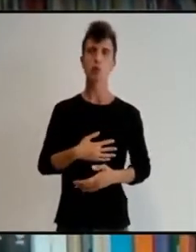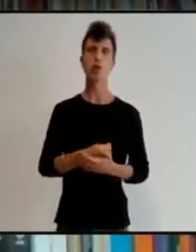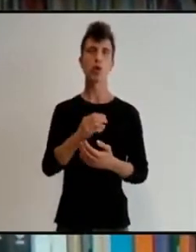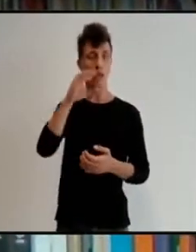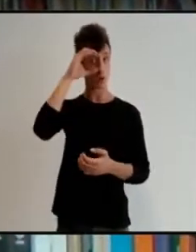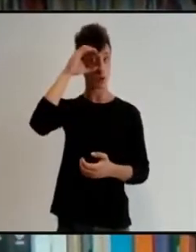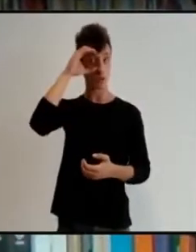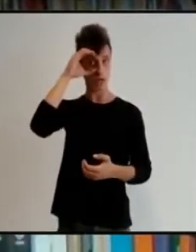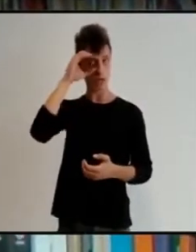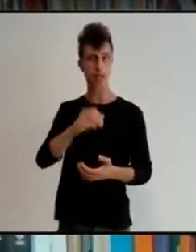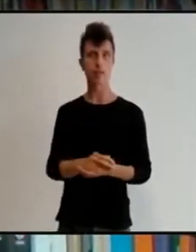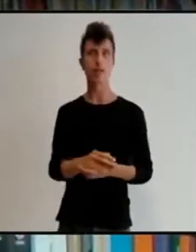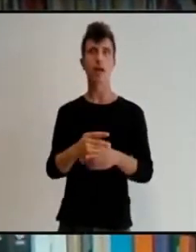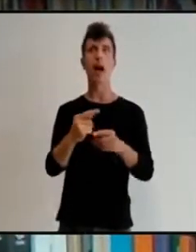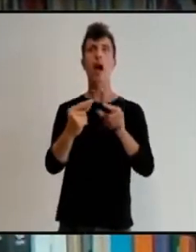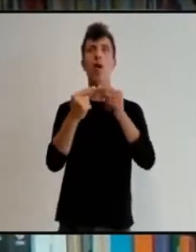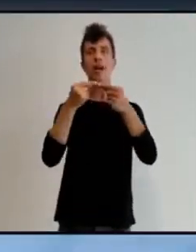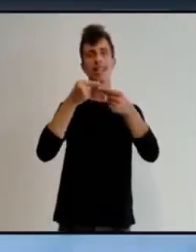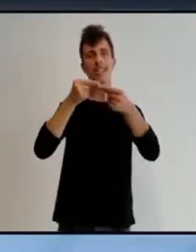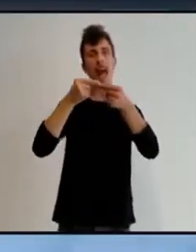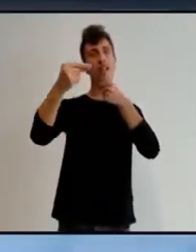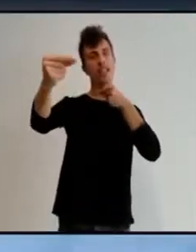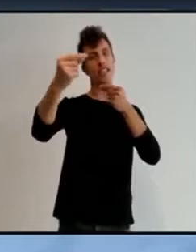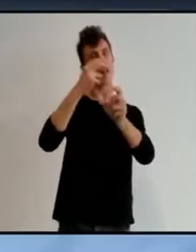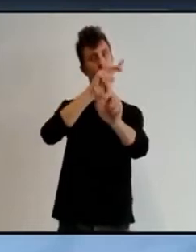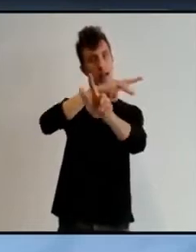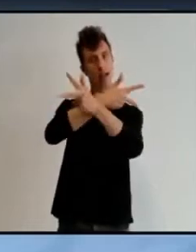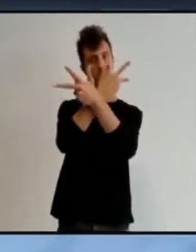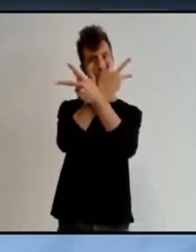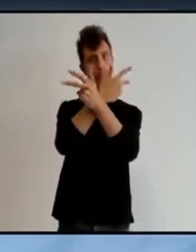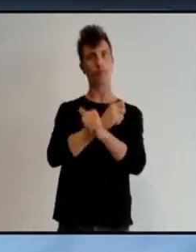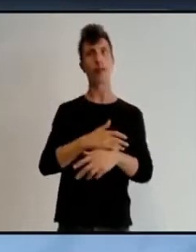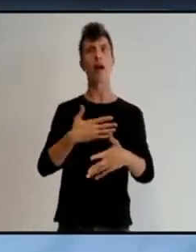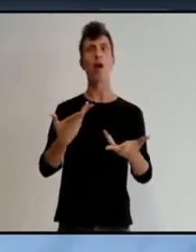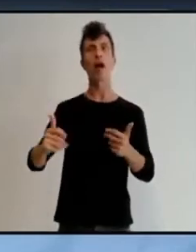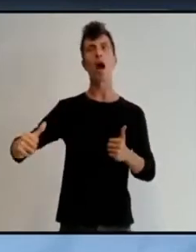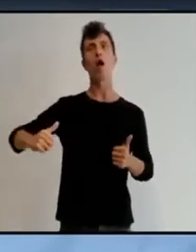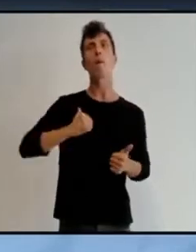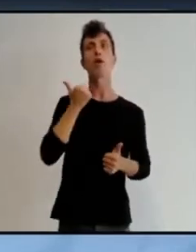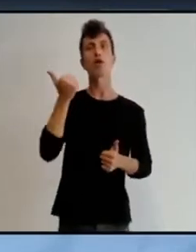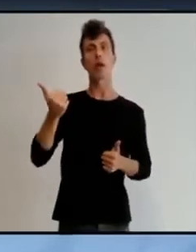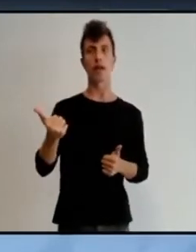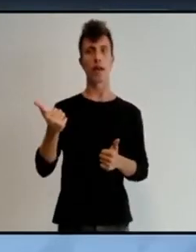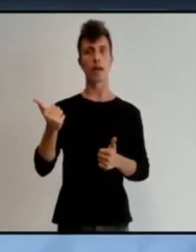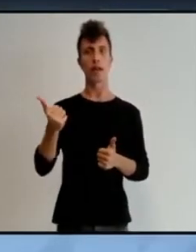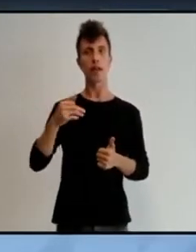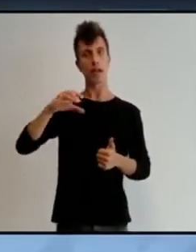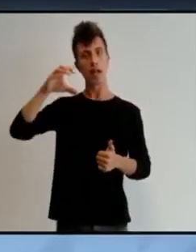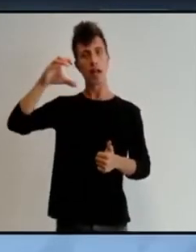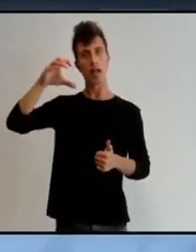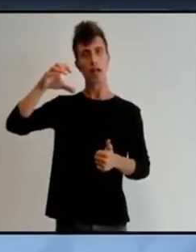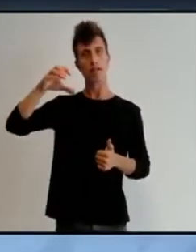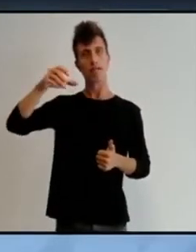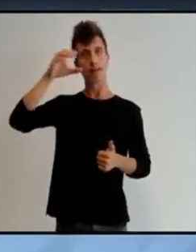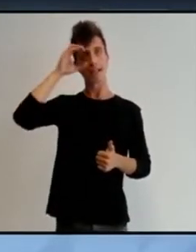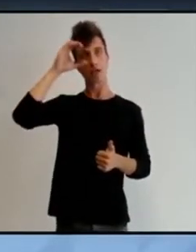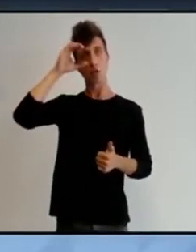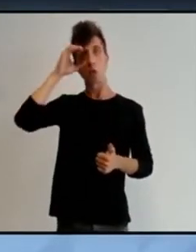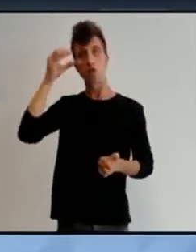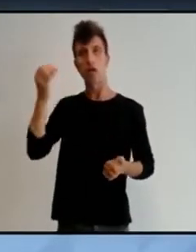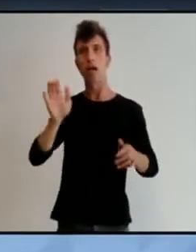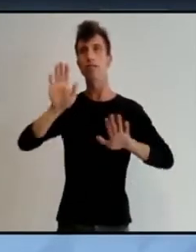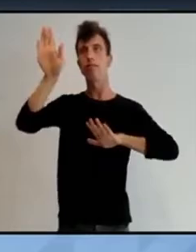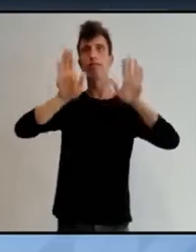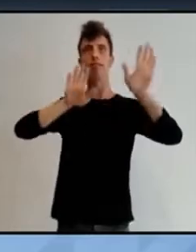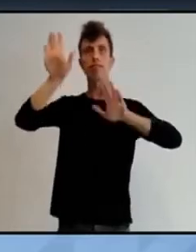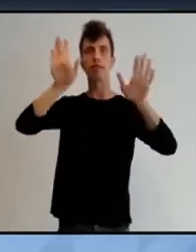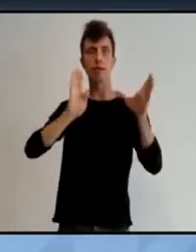escucharles. Y ahora ustedes tendrán la oportunidad de escuchar la intervención, el posicionamiento de cada